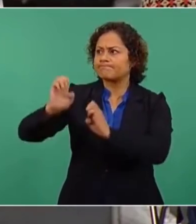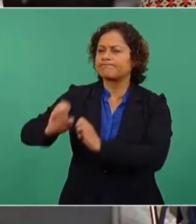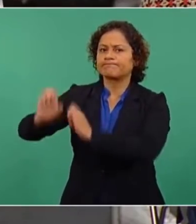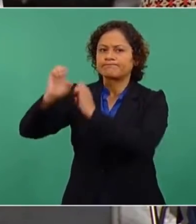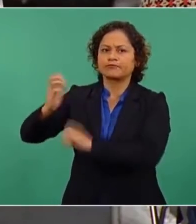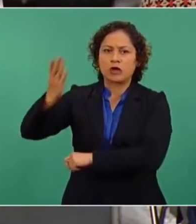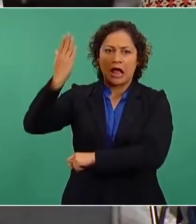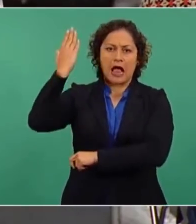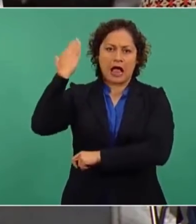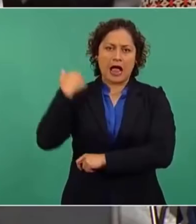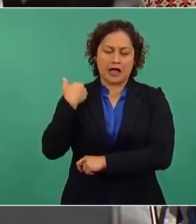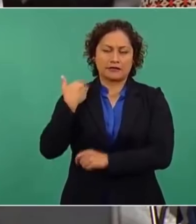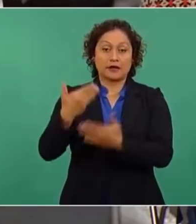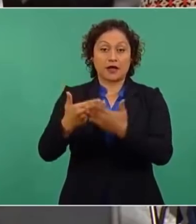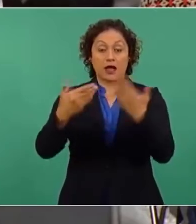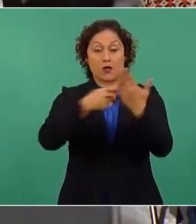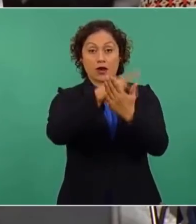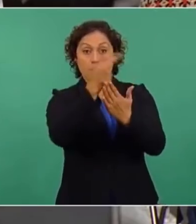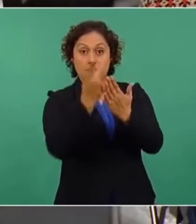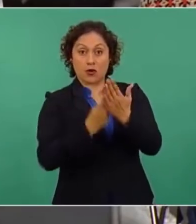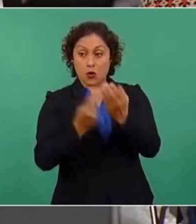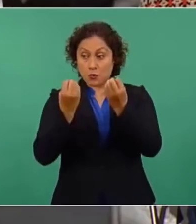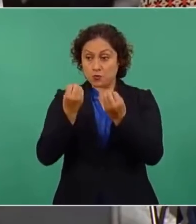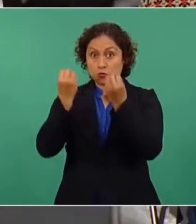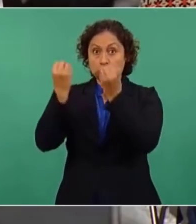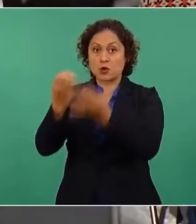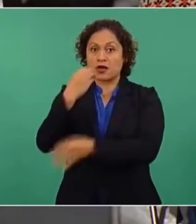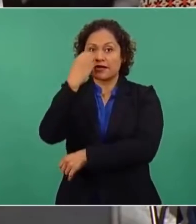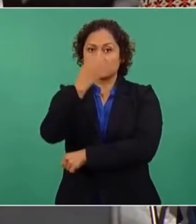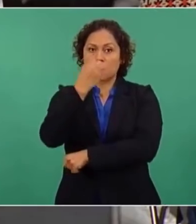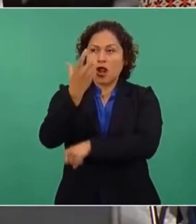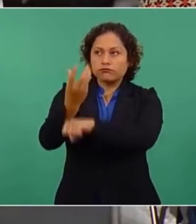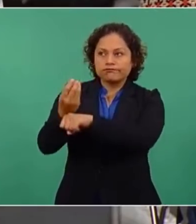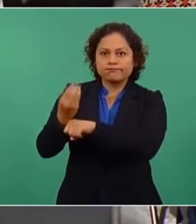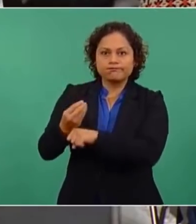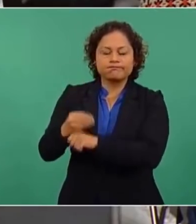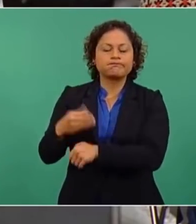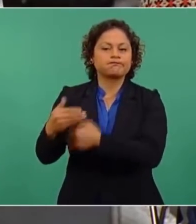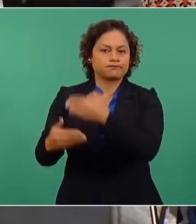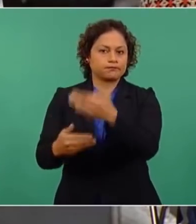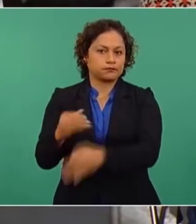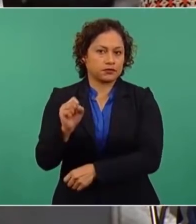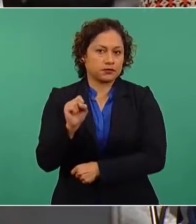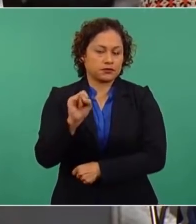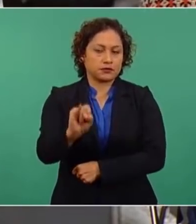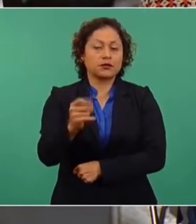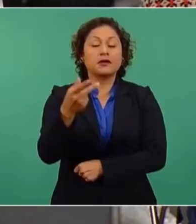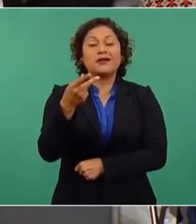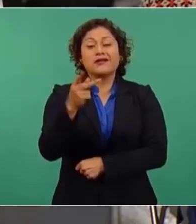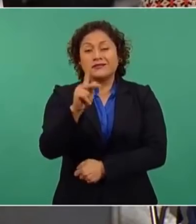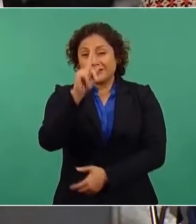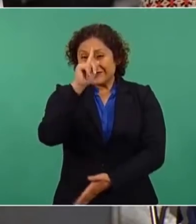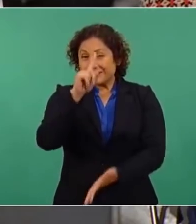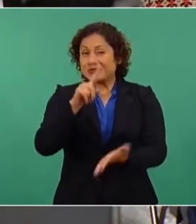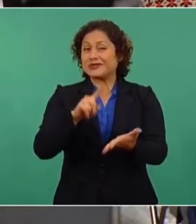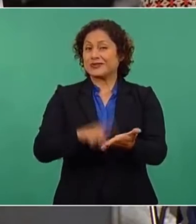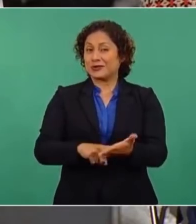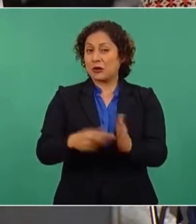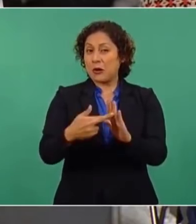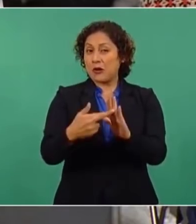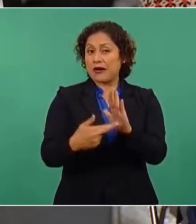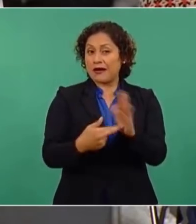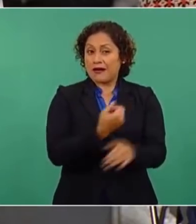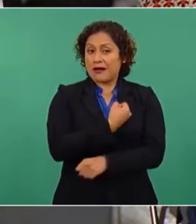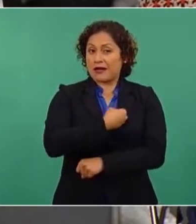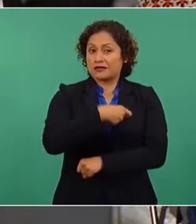Ahora con el programa de la escuela es nuestra, se ha avanzado muchísimo, pero es necesario reforzar los protocolos y evitar contagios